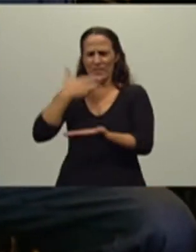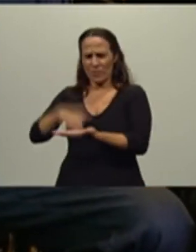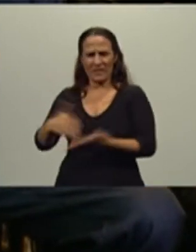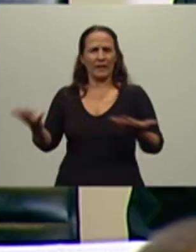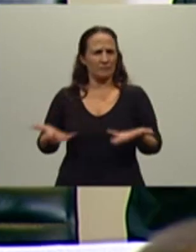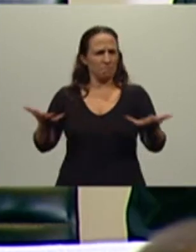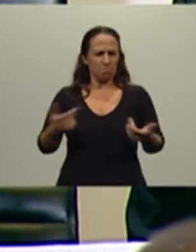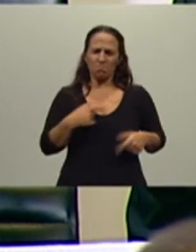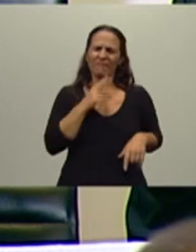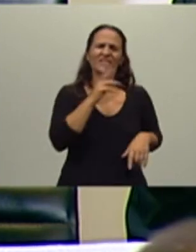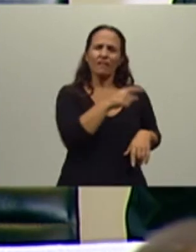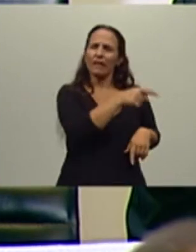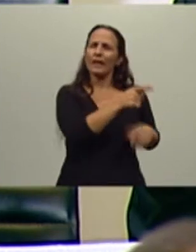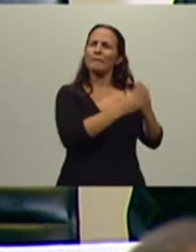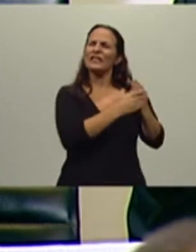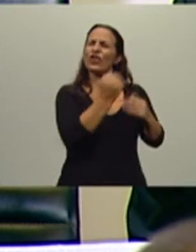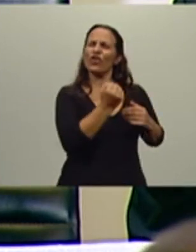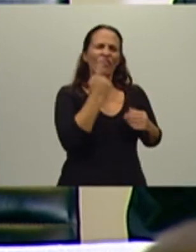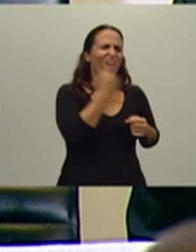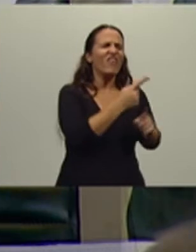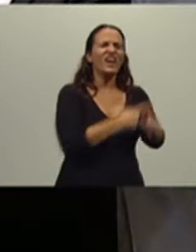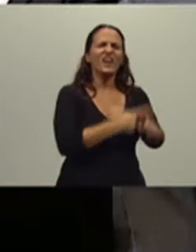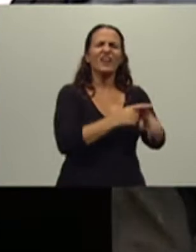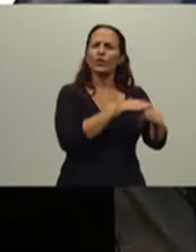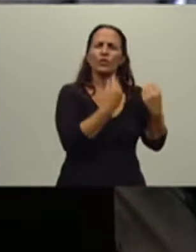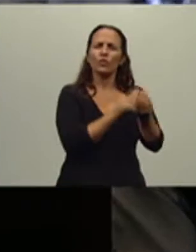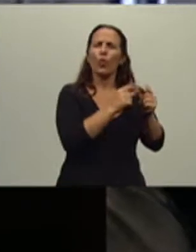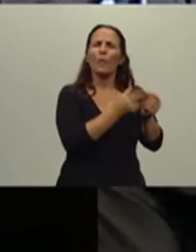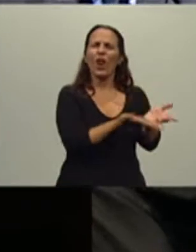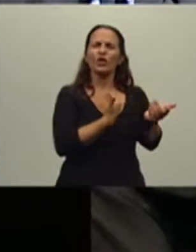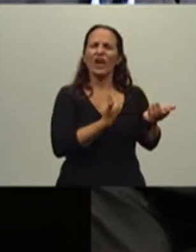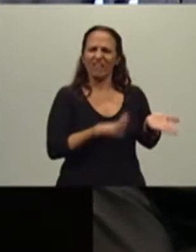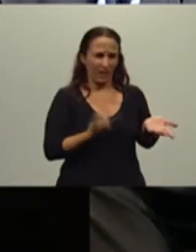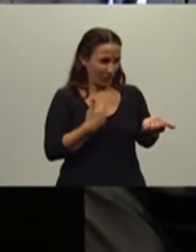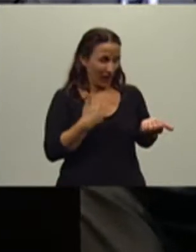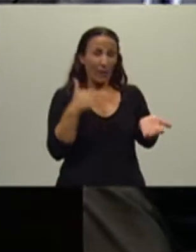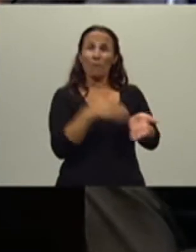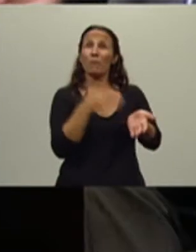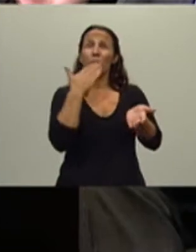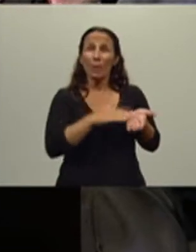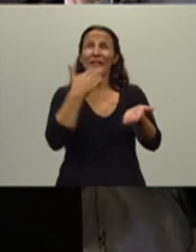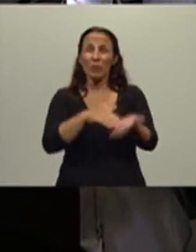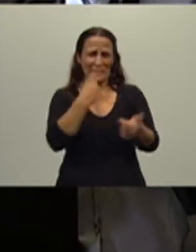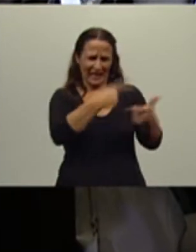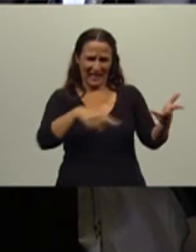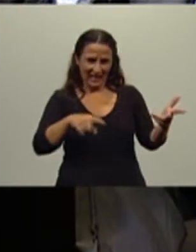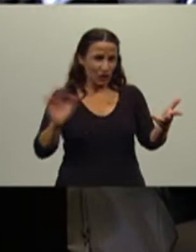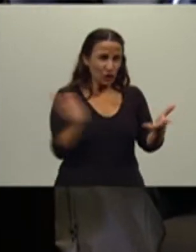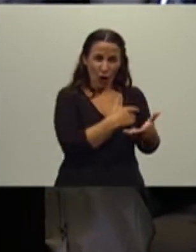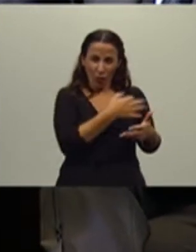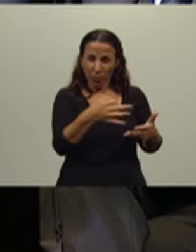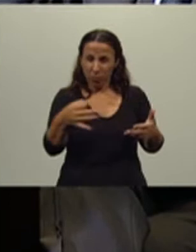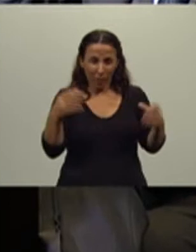ministro de Economía, que me haga un calculito para ver cómo dan los números, porque todas esas cosas juntas, así a vuelo de pájaro, sin ponerme muy